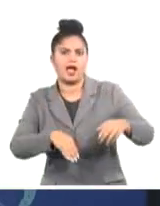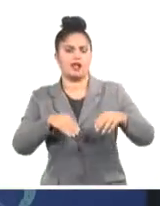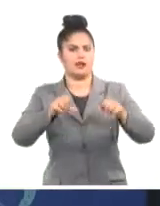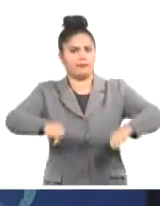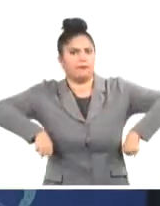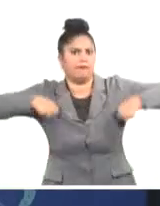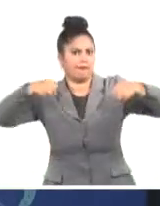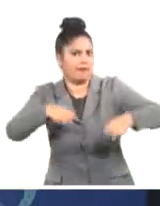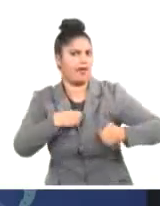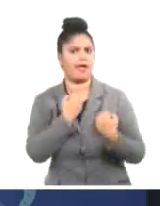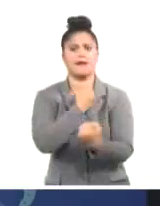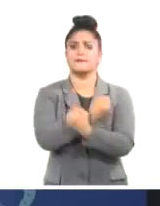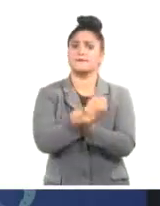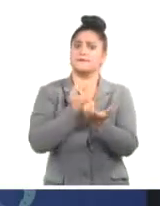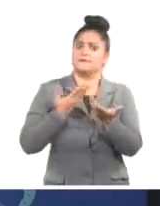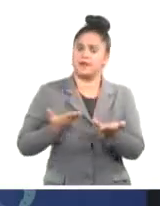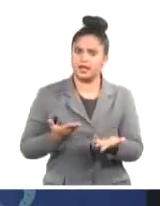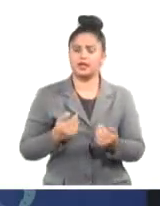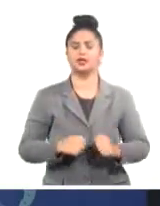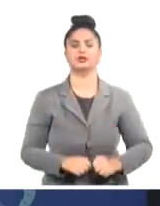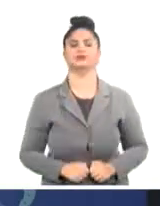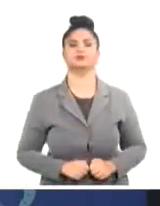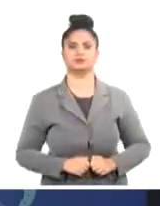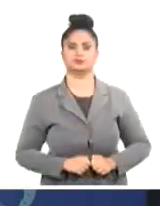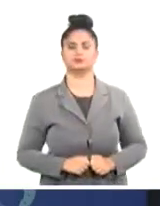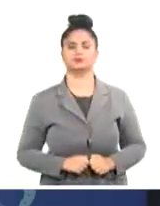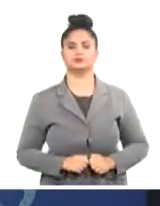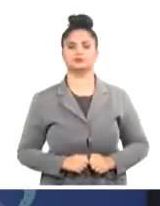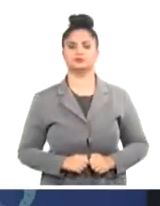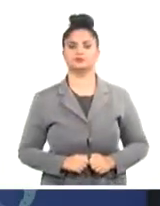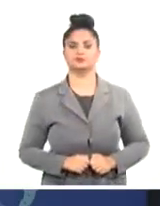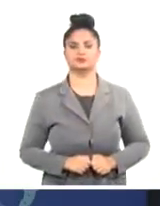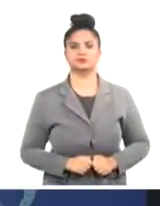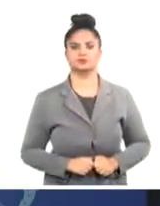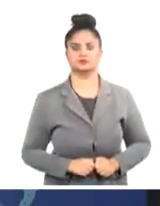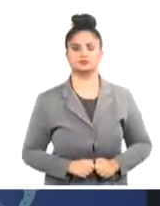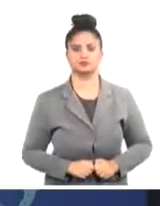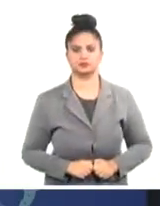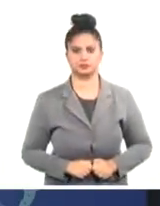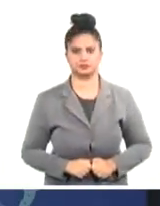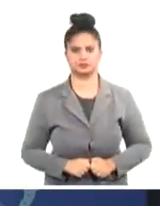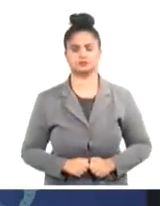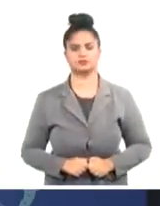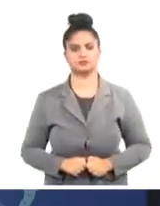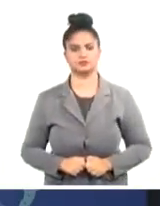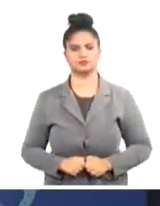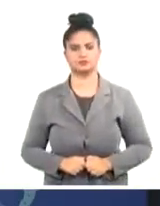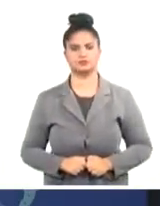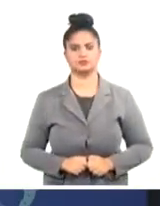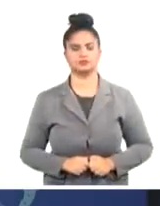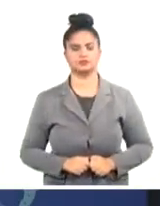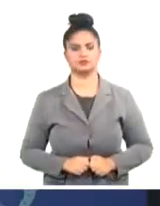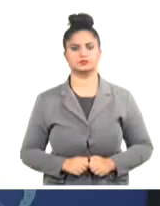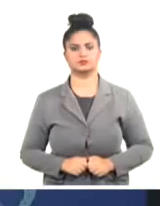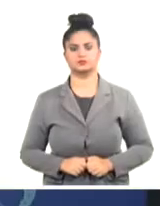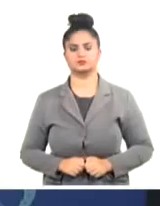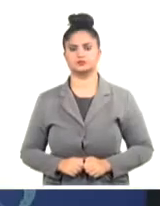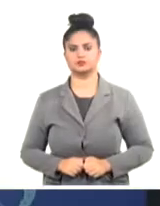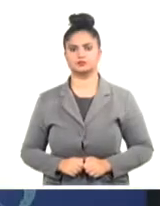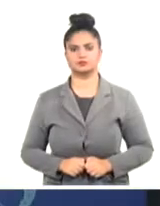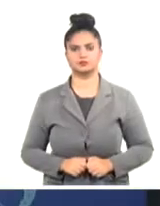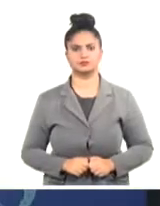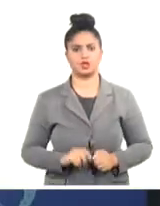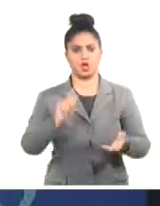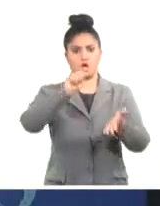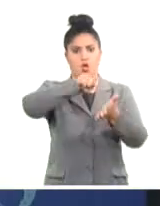aeronáuticas cubanas en correspondencia con los anexos del Convenio sobre Aviación Civil Internacional, conocido también como el